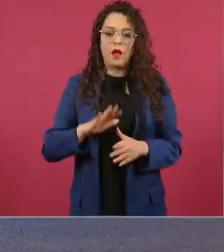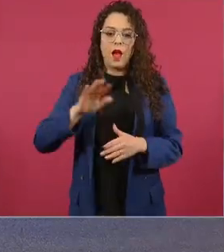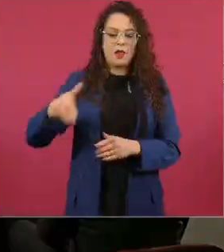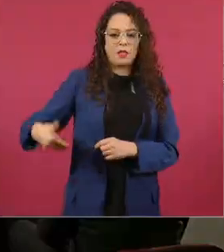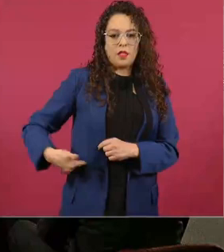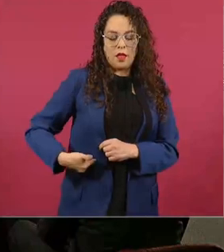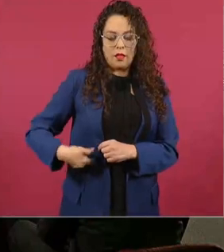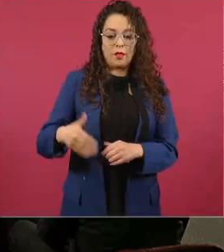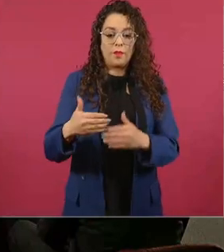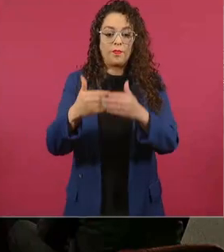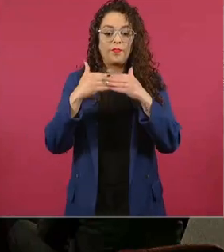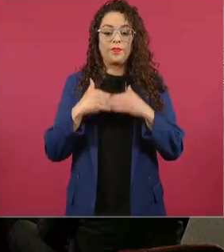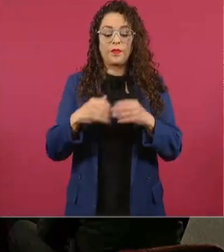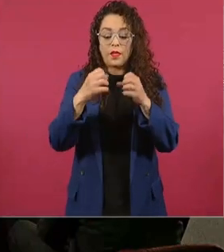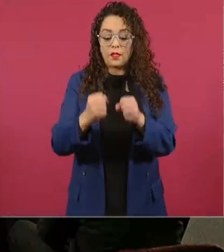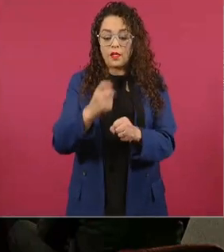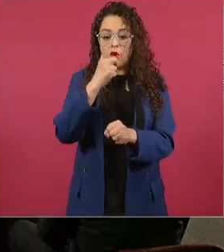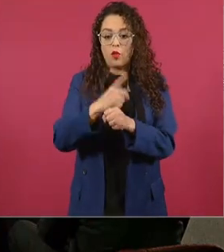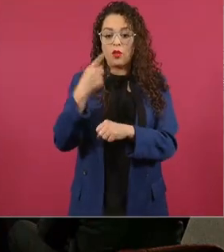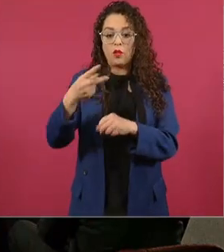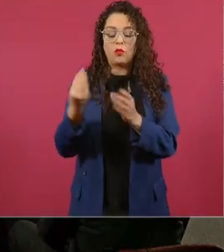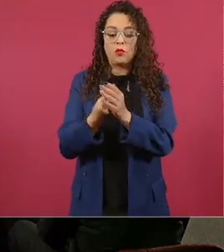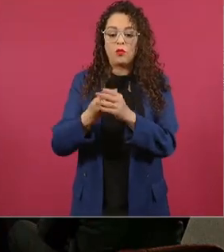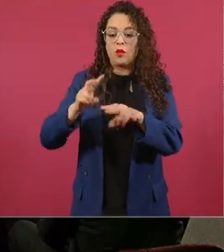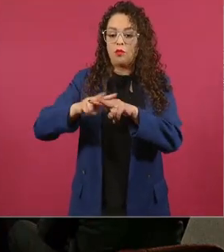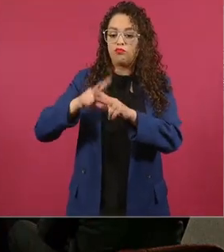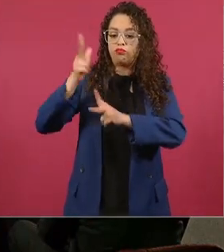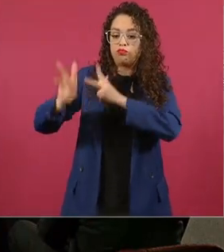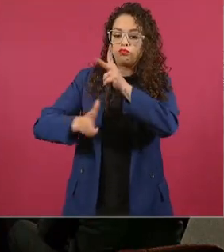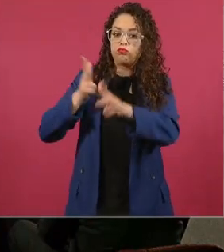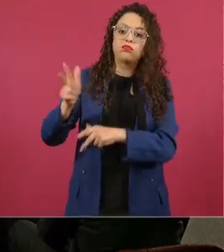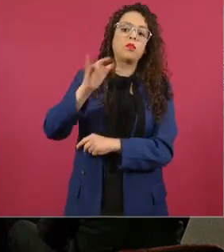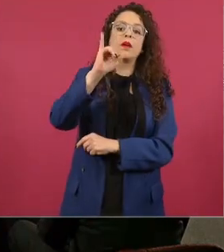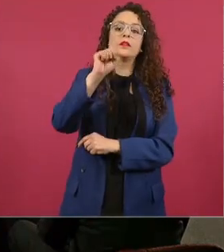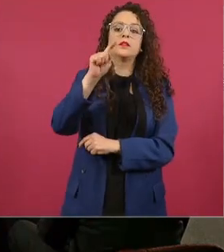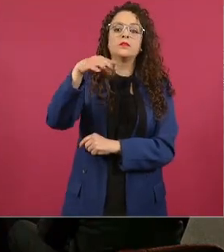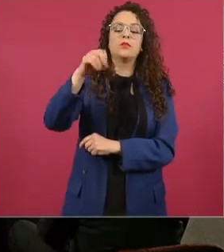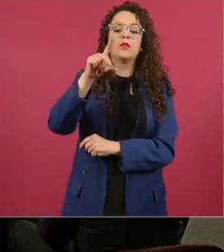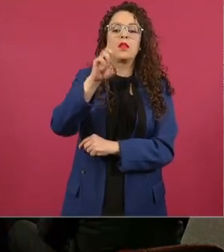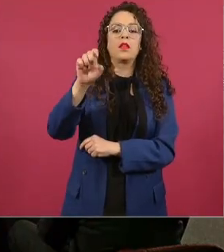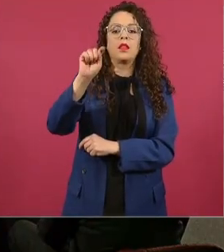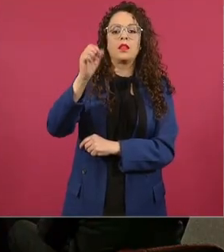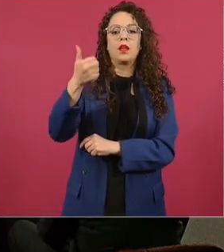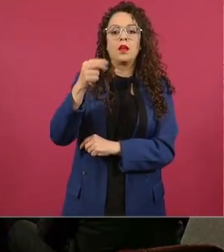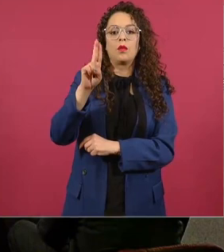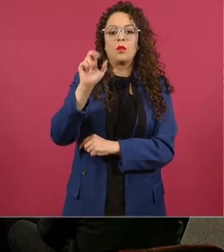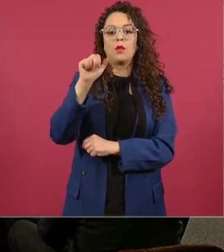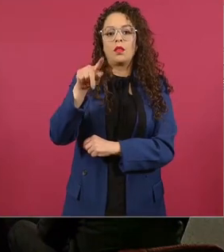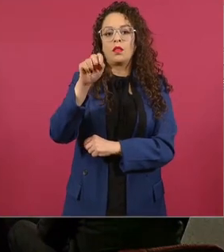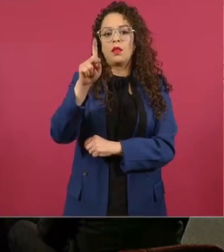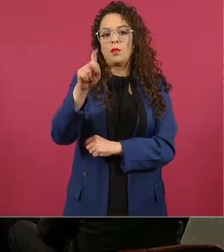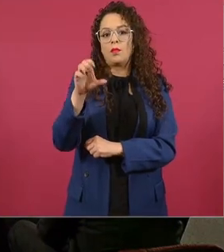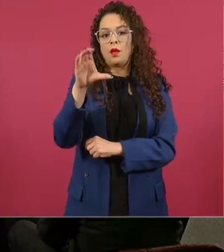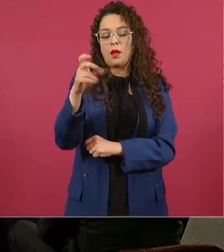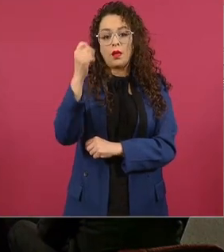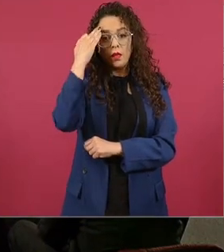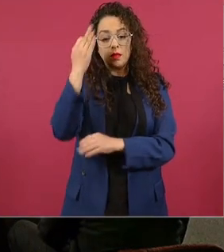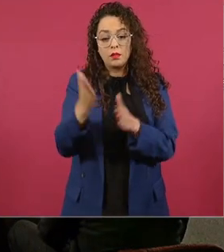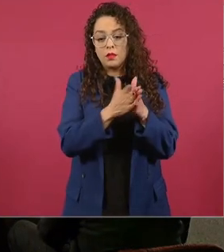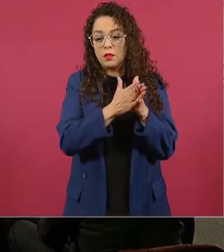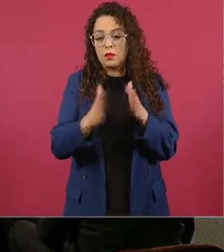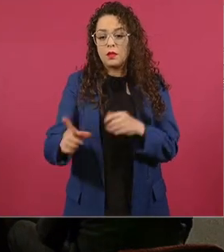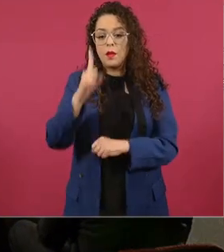operaciones de seguridad en el ferrocarril interoceánico en el Istmo de Tehuantepec, se emplearon en el periodo